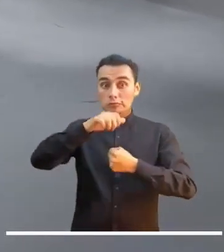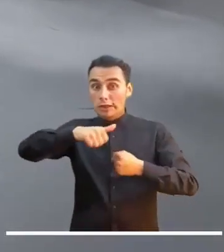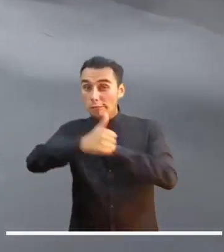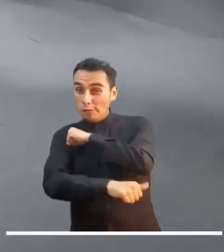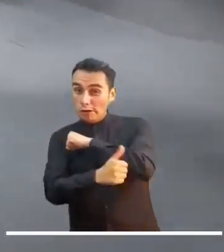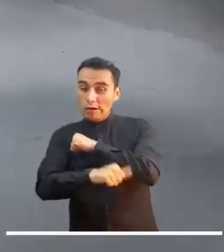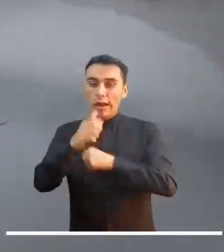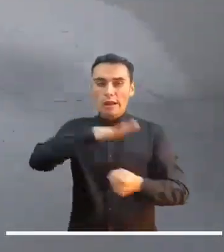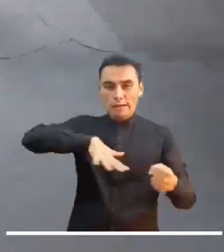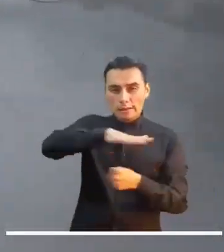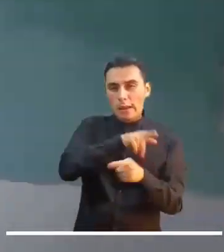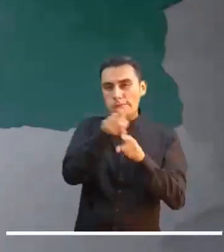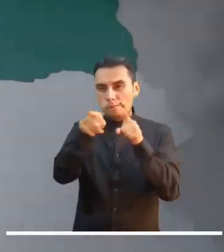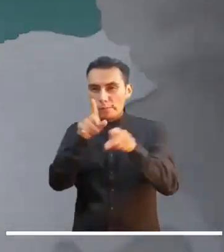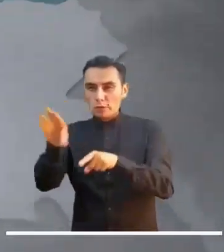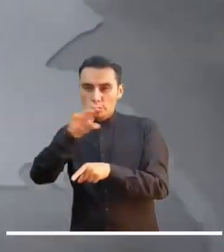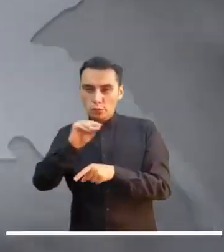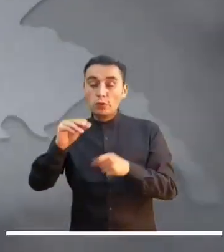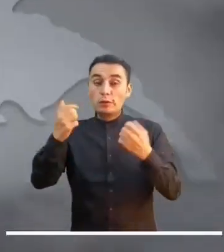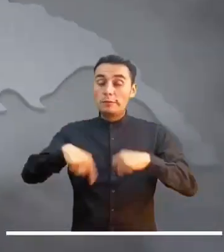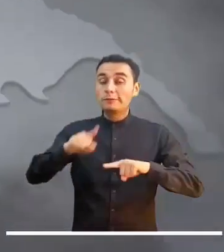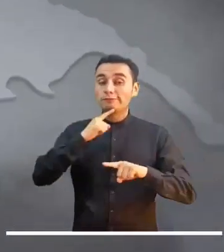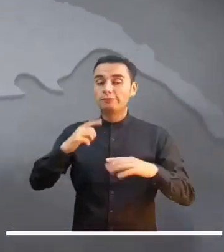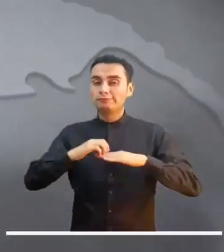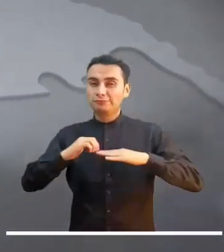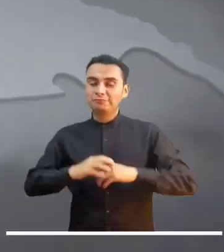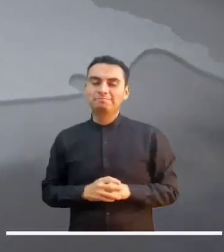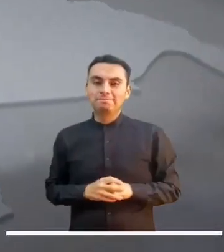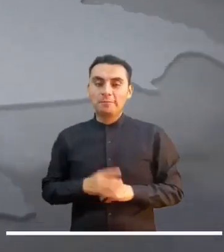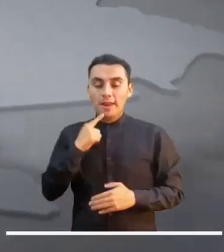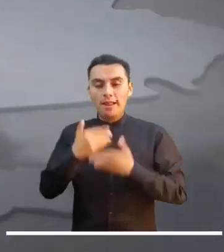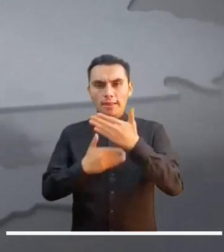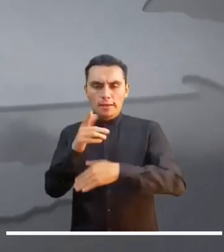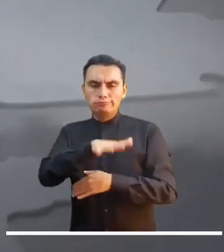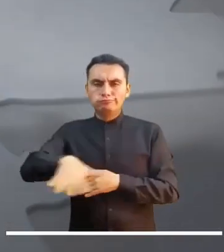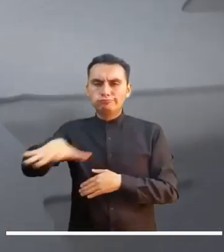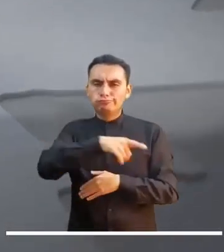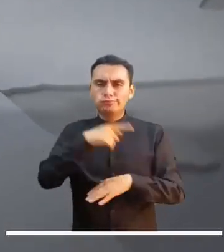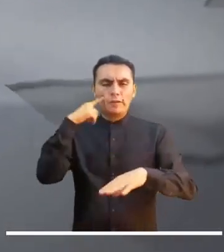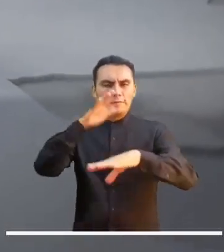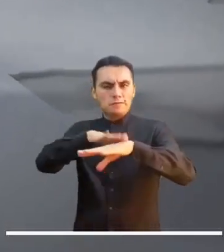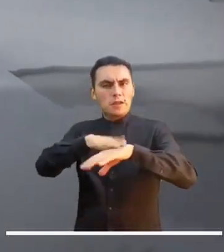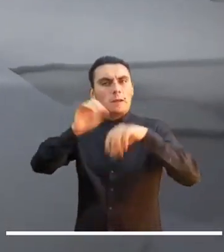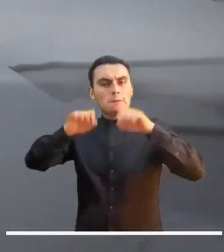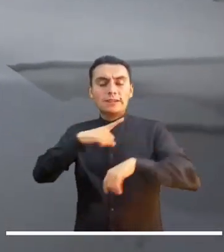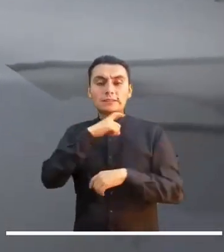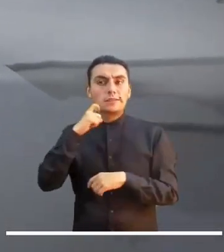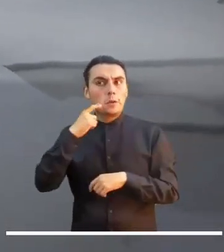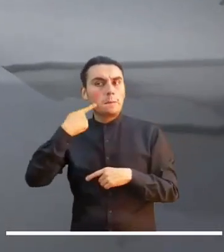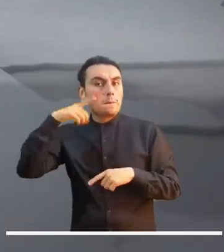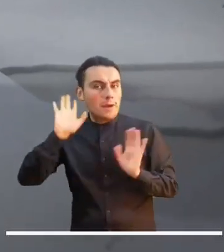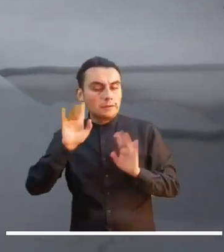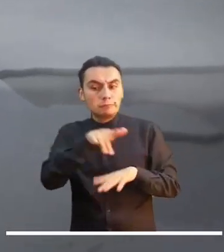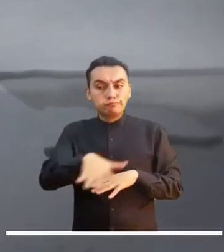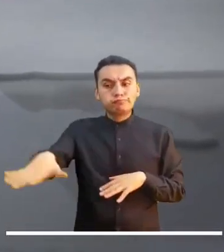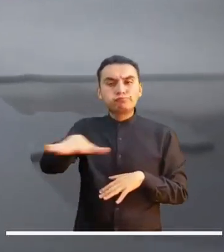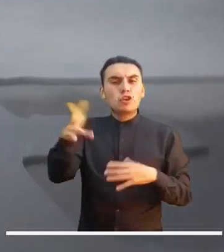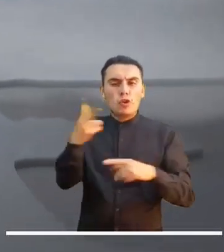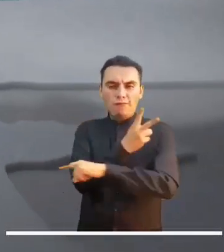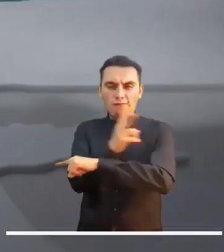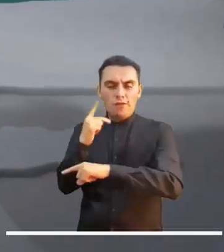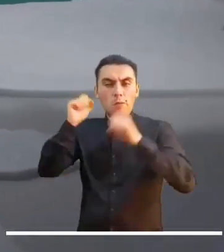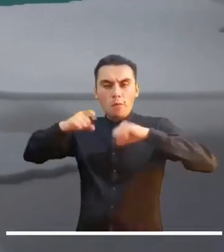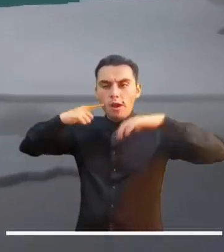sectores puntuales del eje cafetero. Si bien en la Orinogía los pronósticos anuncian tiempo mayormente seco, no se descartan lluvias esporádicas al sur de